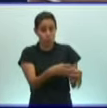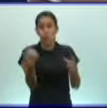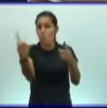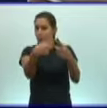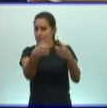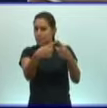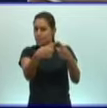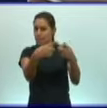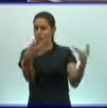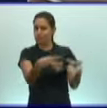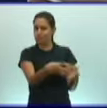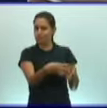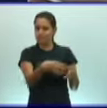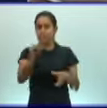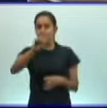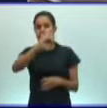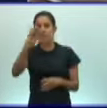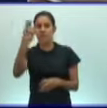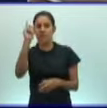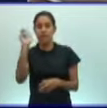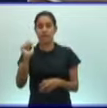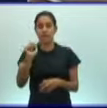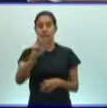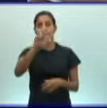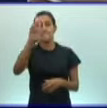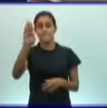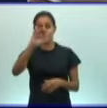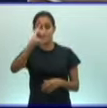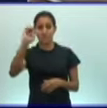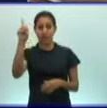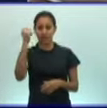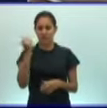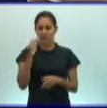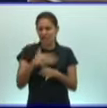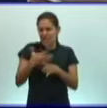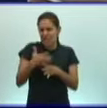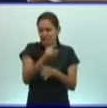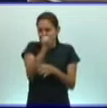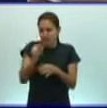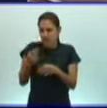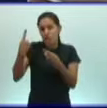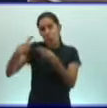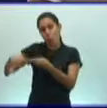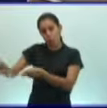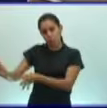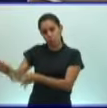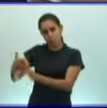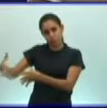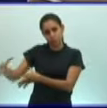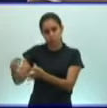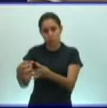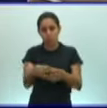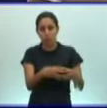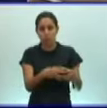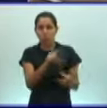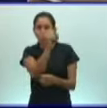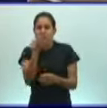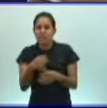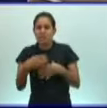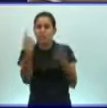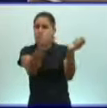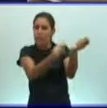simetría bilateral. ¿En qué se diferencian de otros grupos? ¿Cuáles son sus características esenciales?